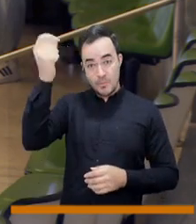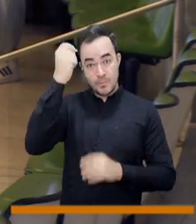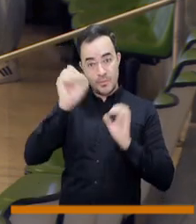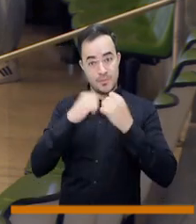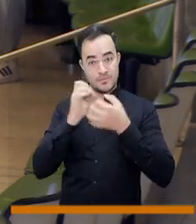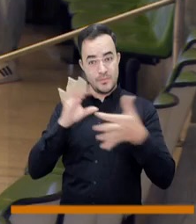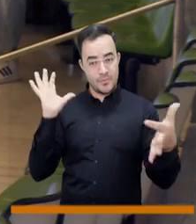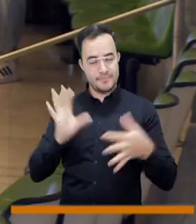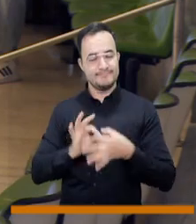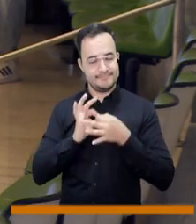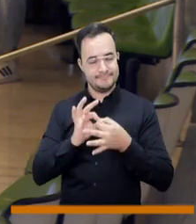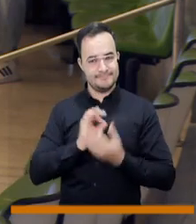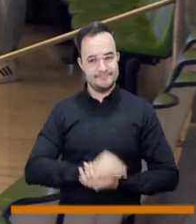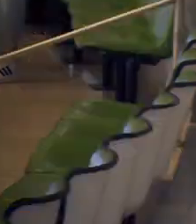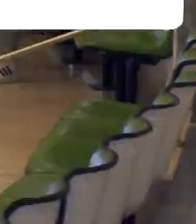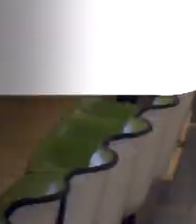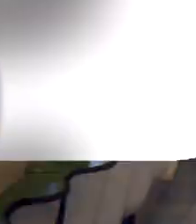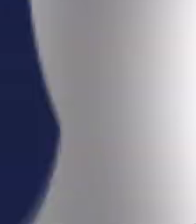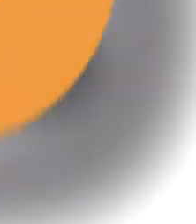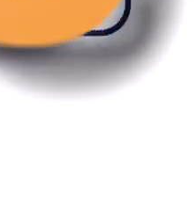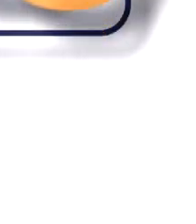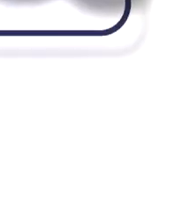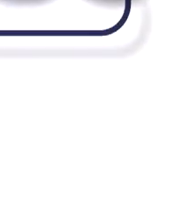Porque el Consejo de Medellín somos tú y yo.